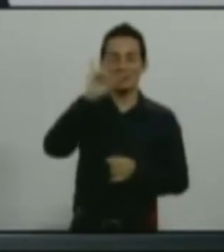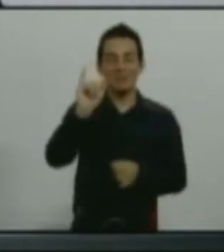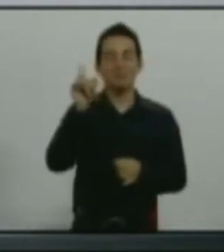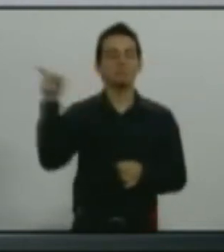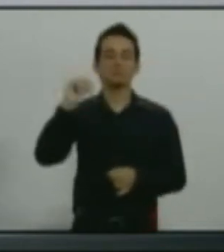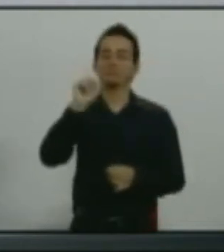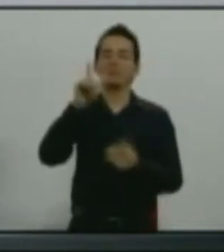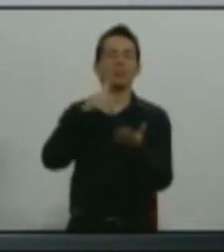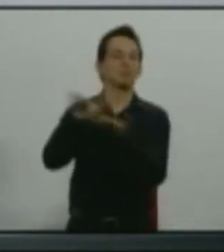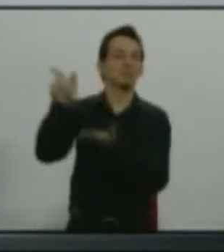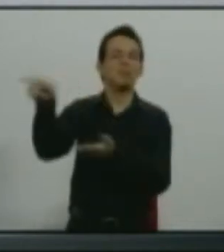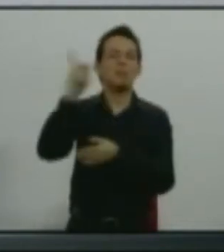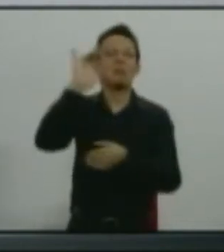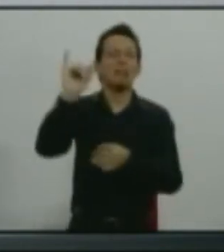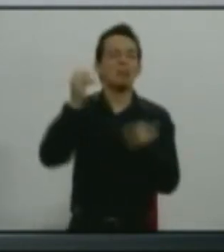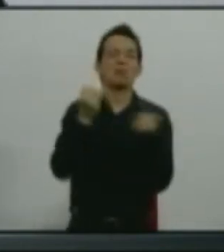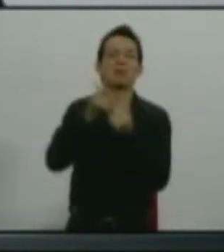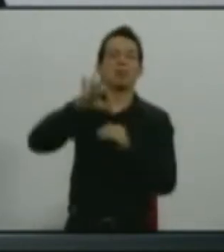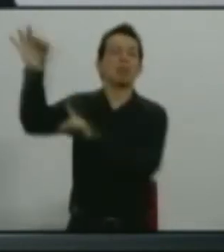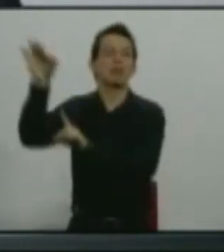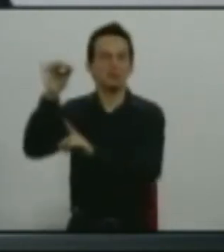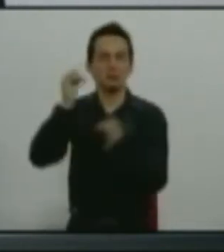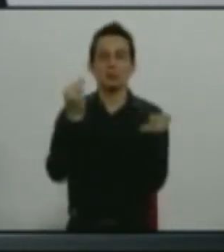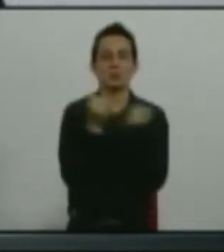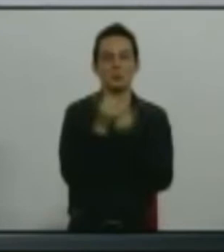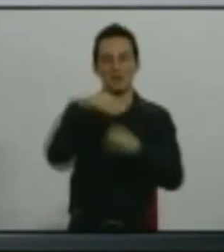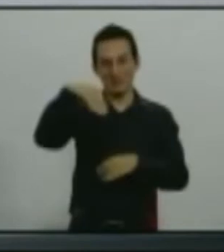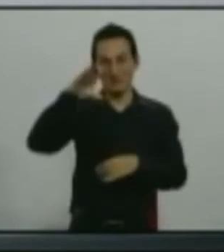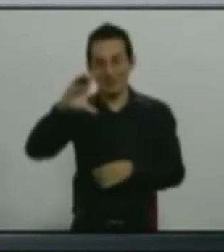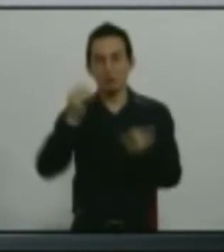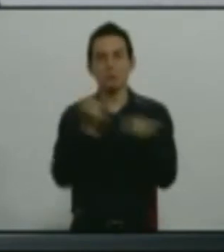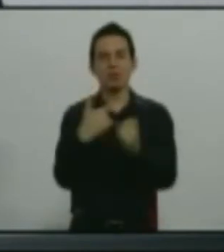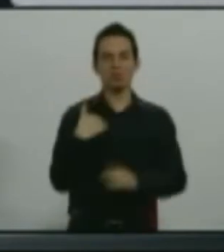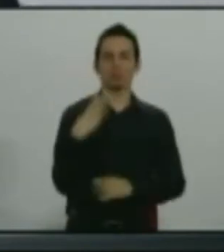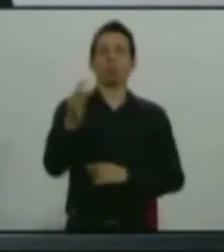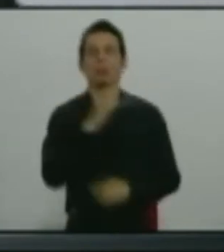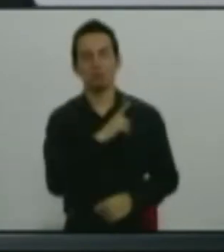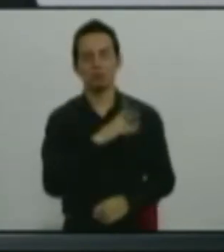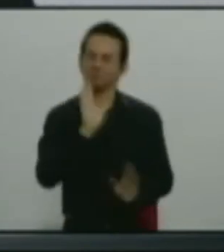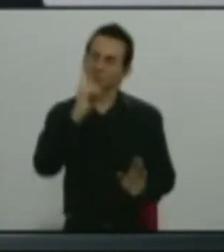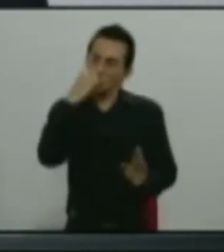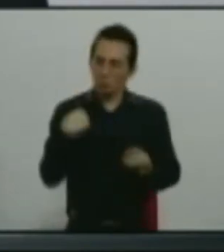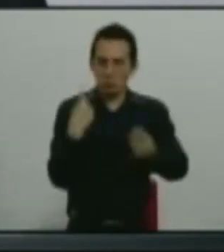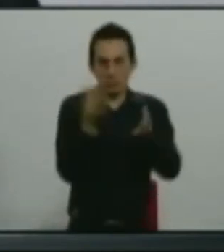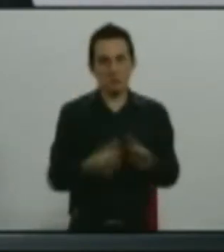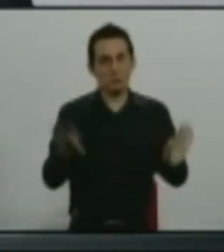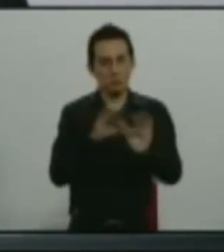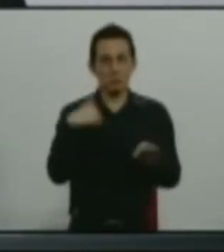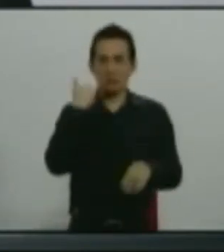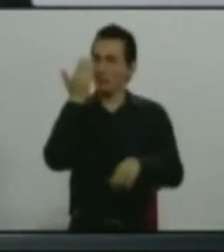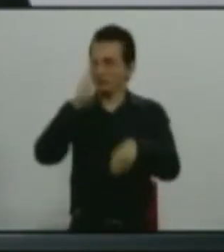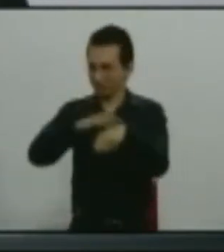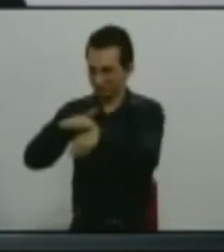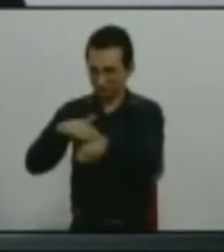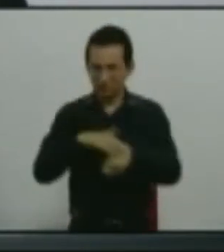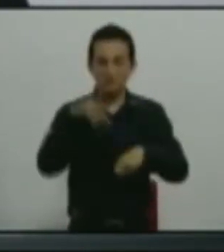rincones de Casa Jalisco o con el candidato del Partido Movimiento Ciudadano que se autoligió frente a un espejo. Creo que lo más importante de todo es reconocer que un principio